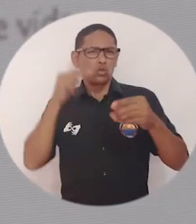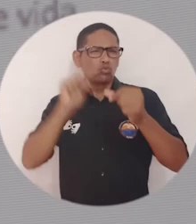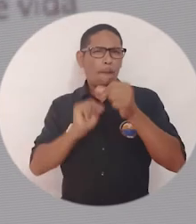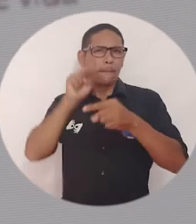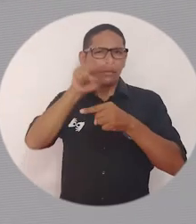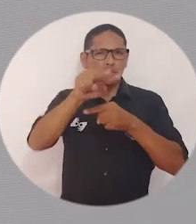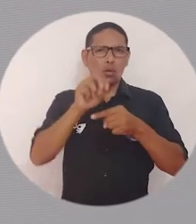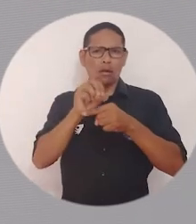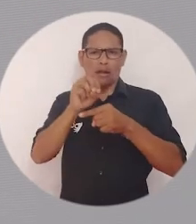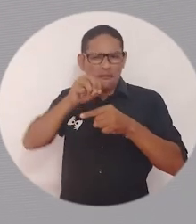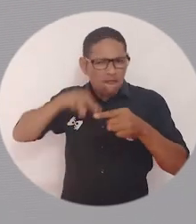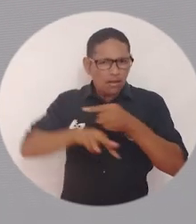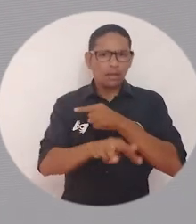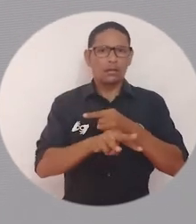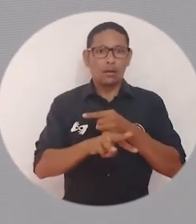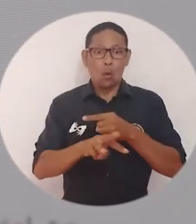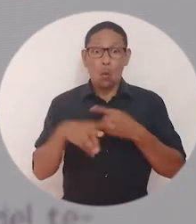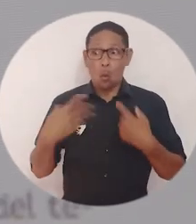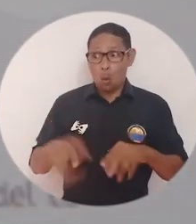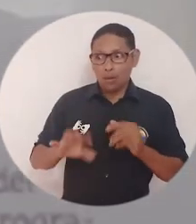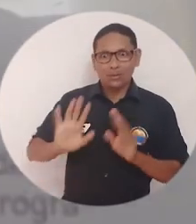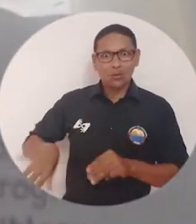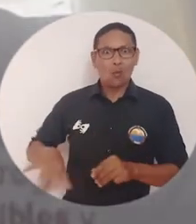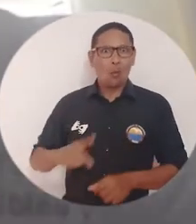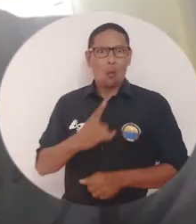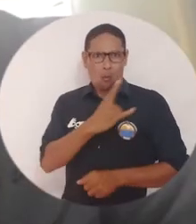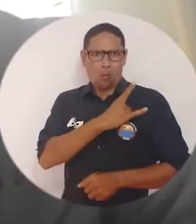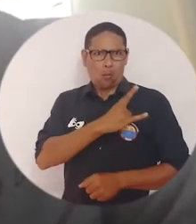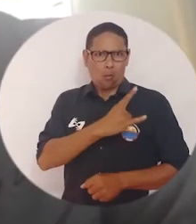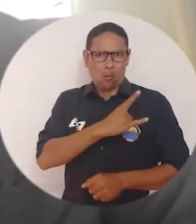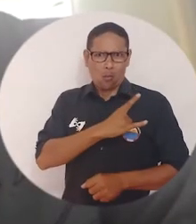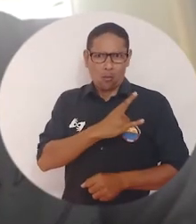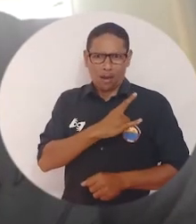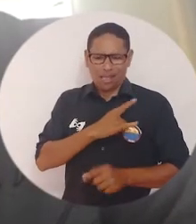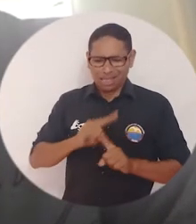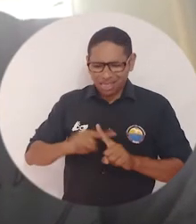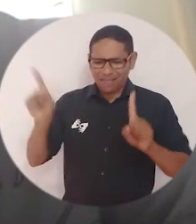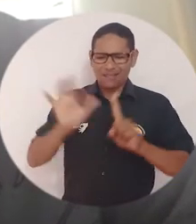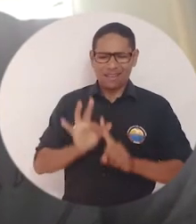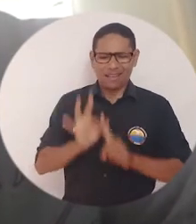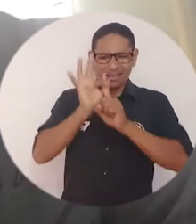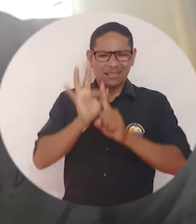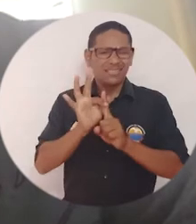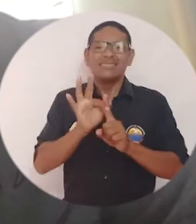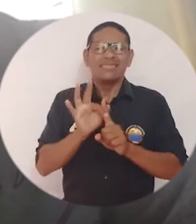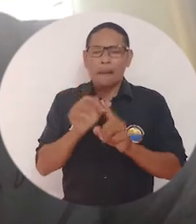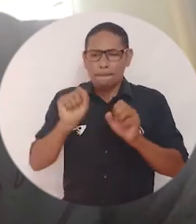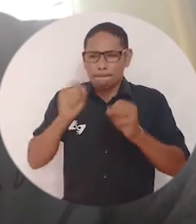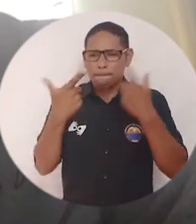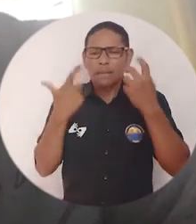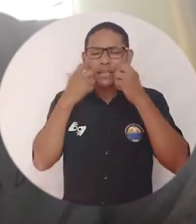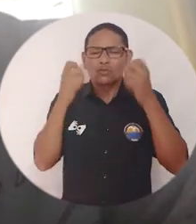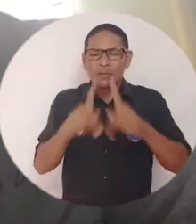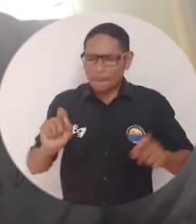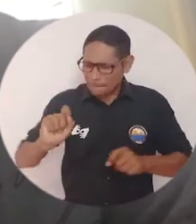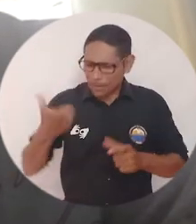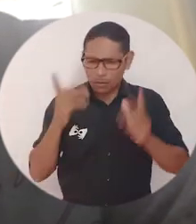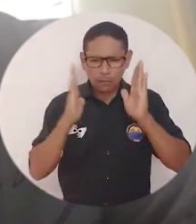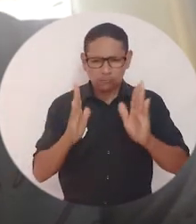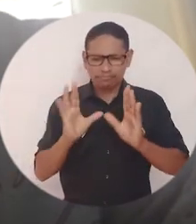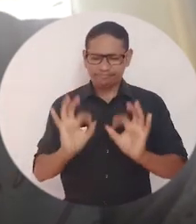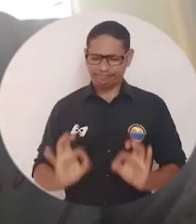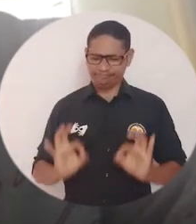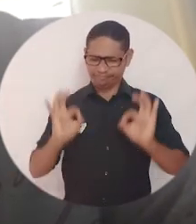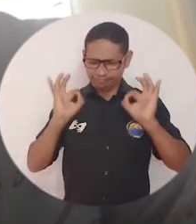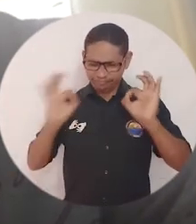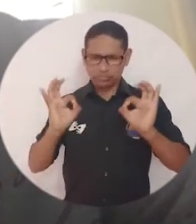su misión y su visión vemos una universidad con un elemento diferenciador bien interesante, donde primero es la gente, primero es la